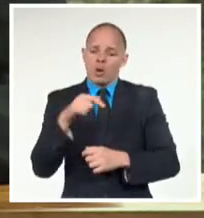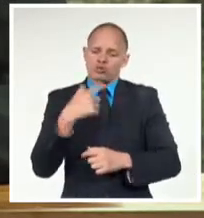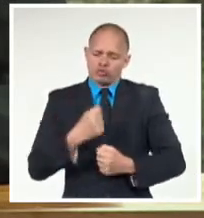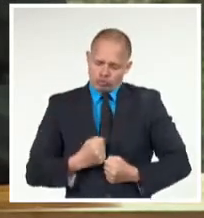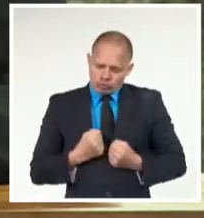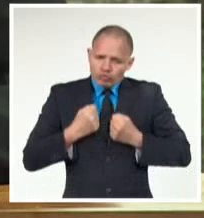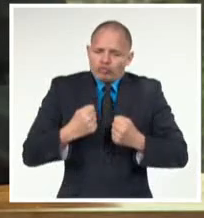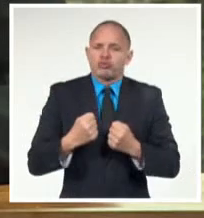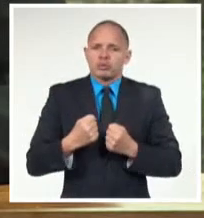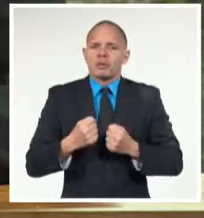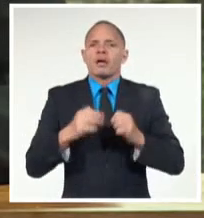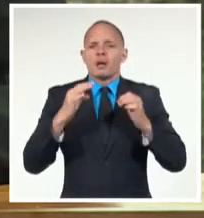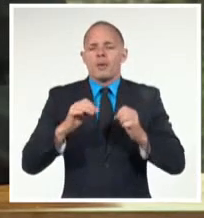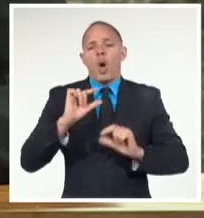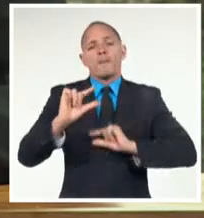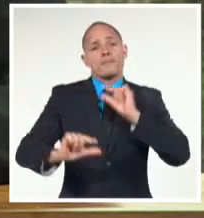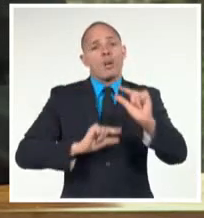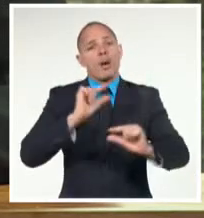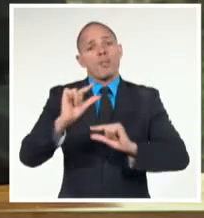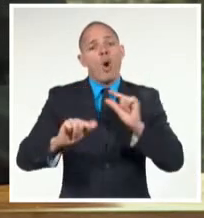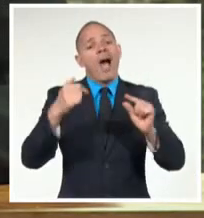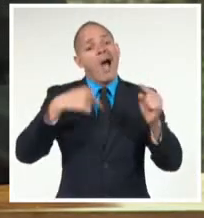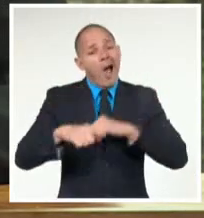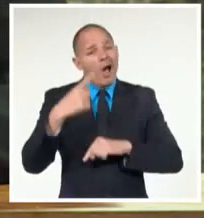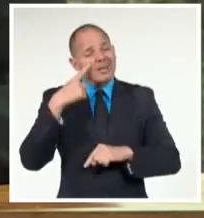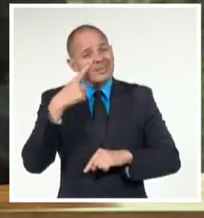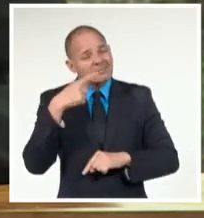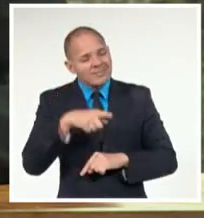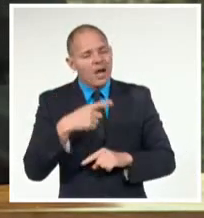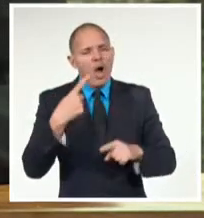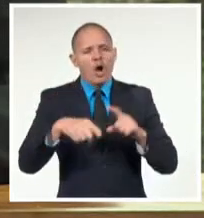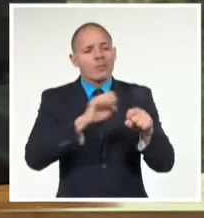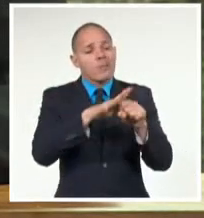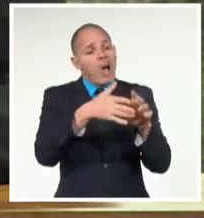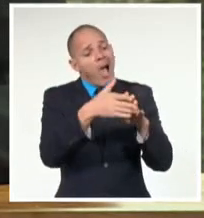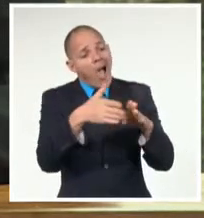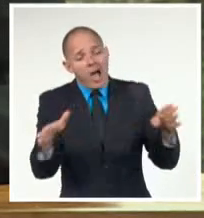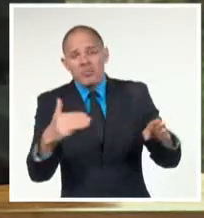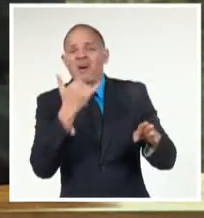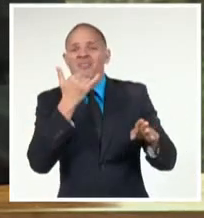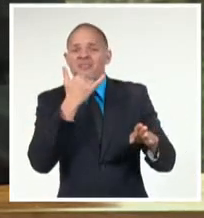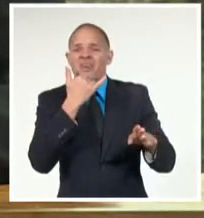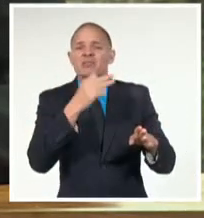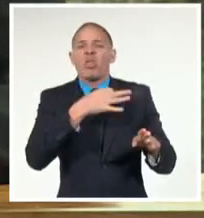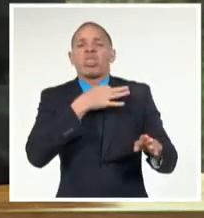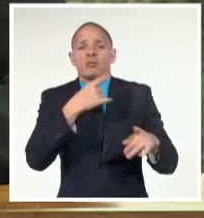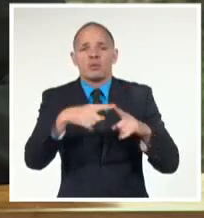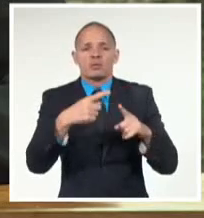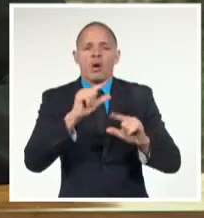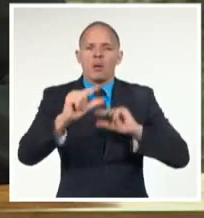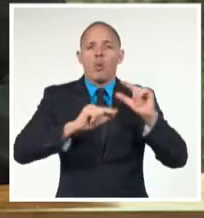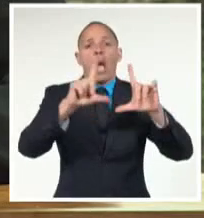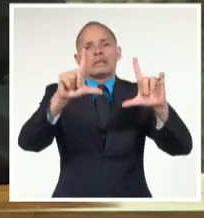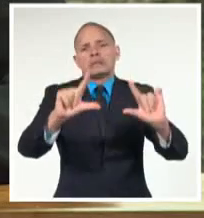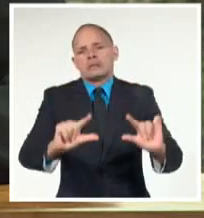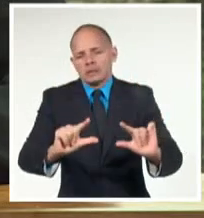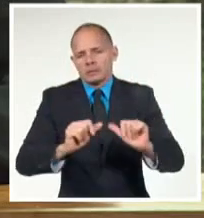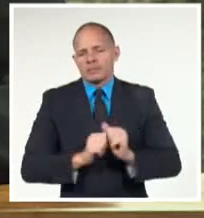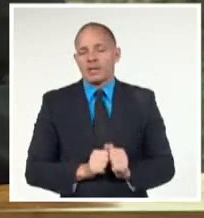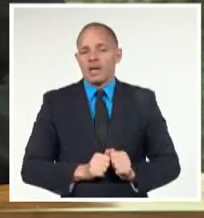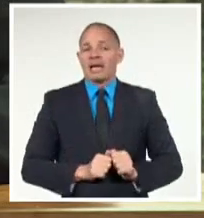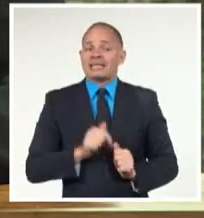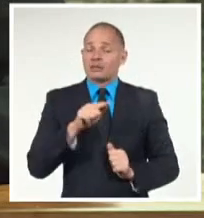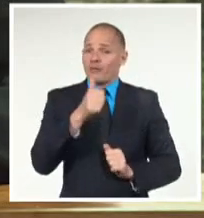hemos conseguido mitigar las nefastas consecuencias de la pandemia de la COVID-19. Superar estas consecuencias